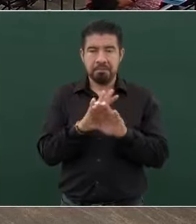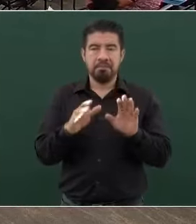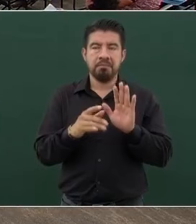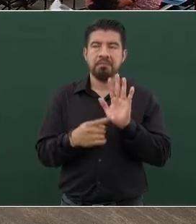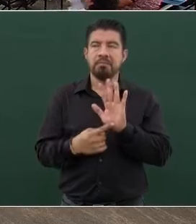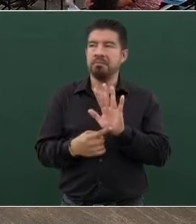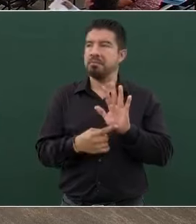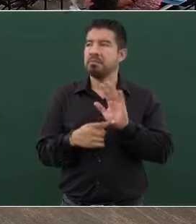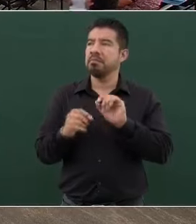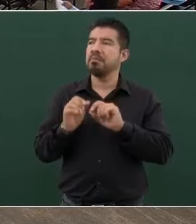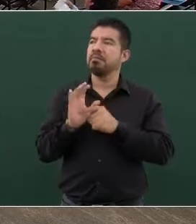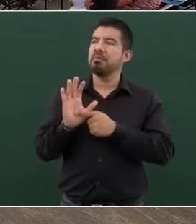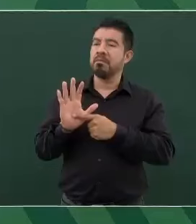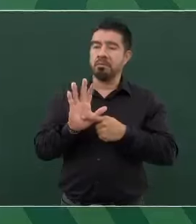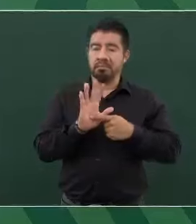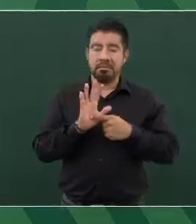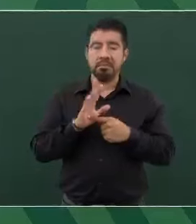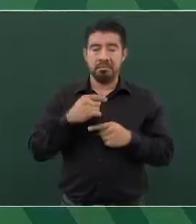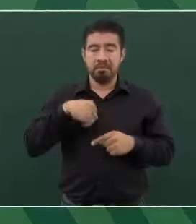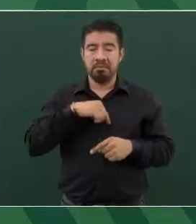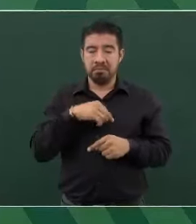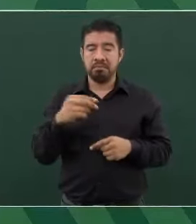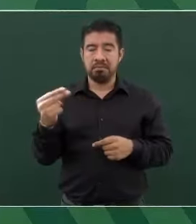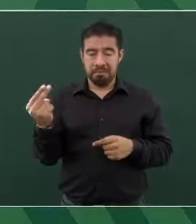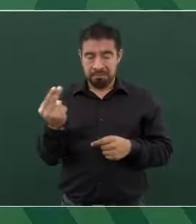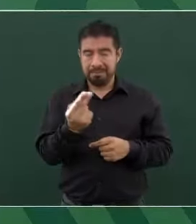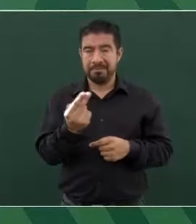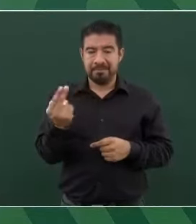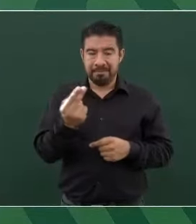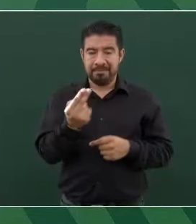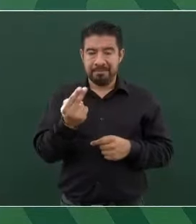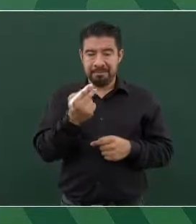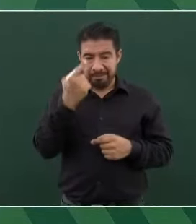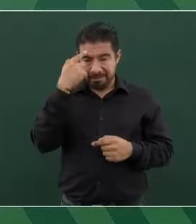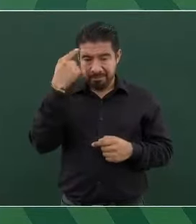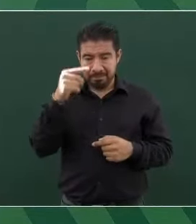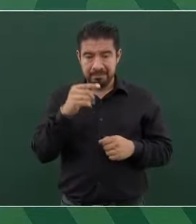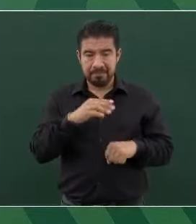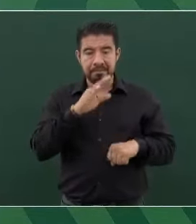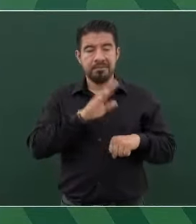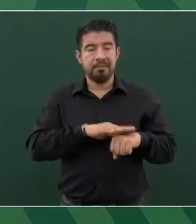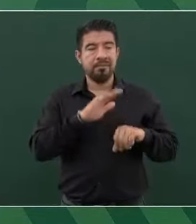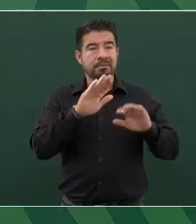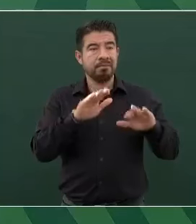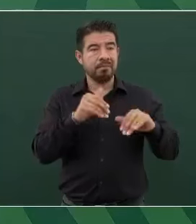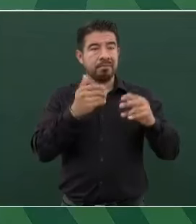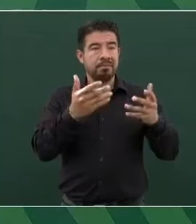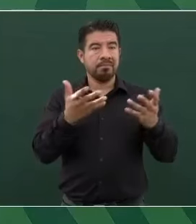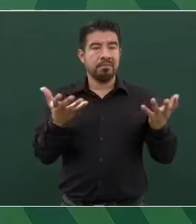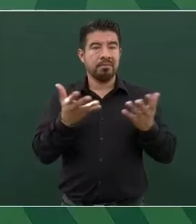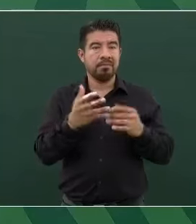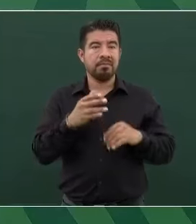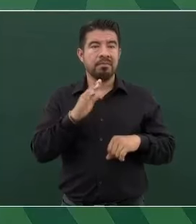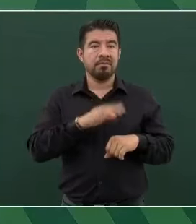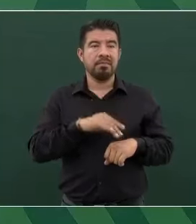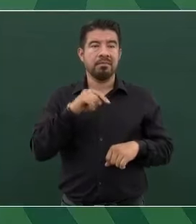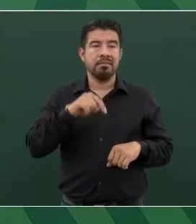yo creo que sí va a ser necesario buscar la forma de crear un cuartel